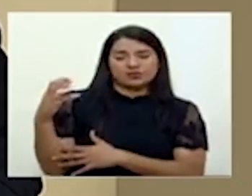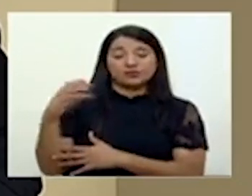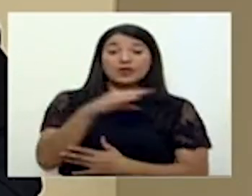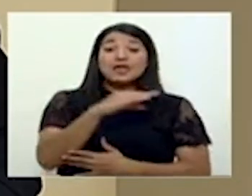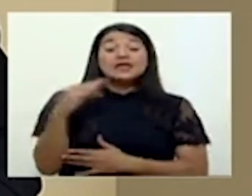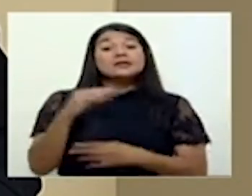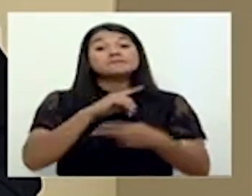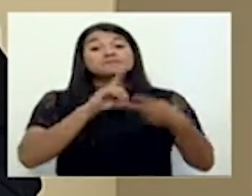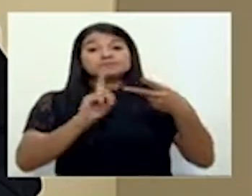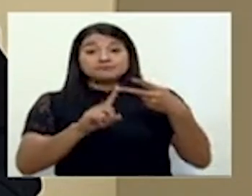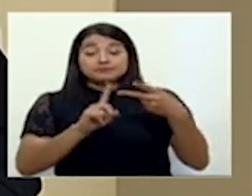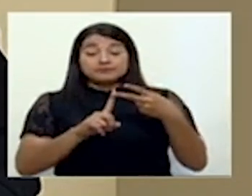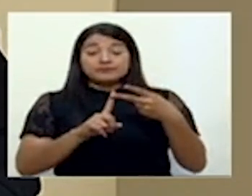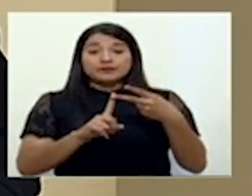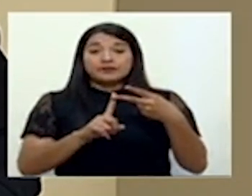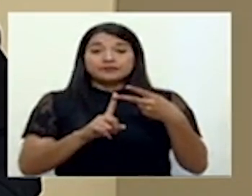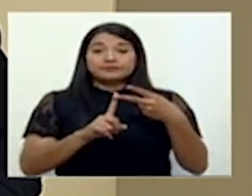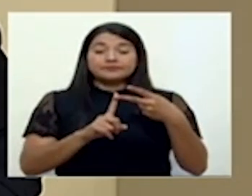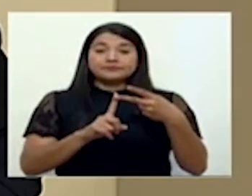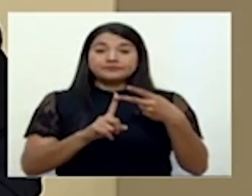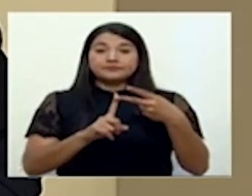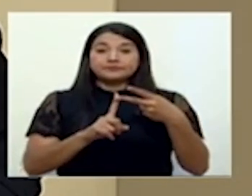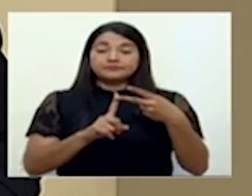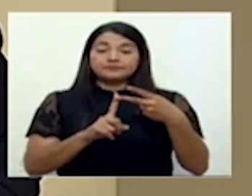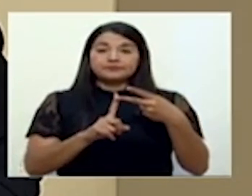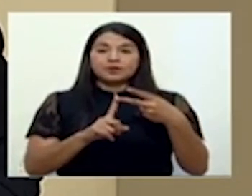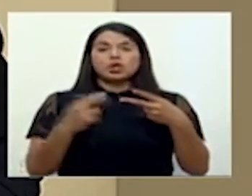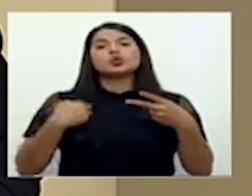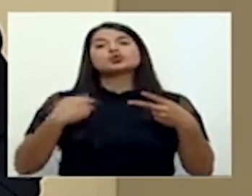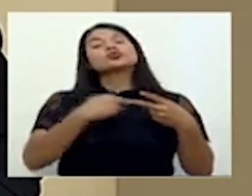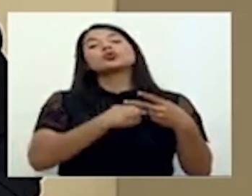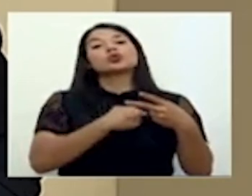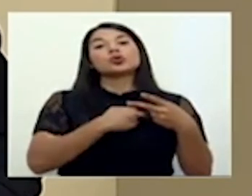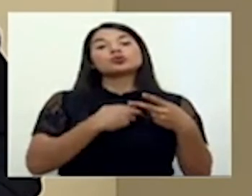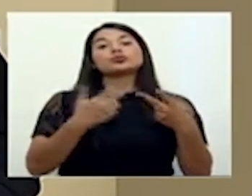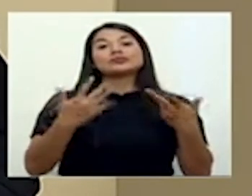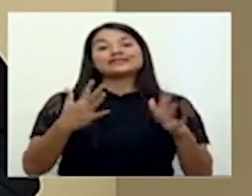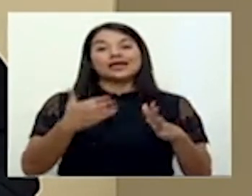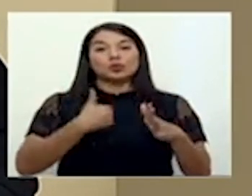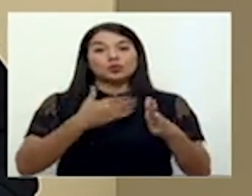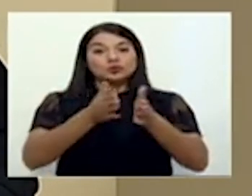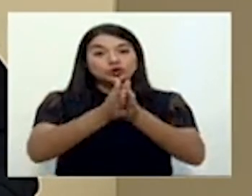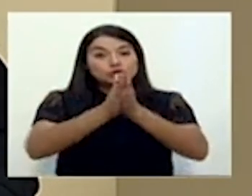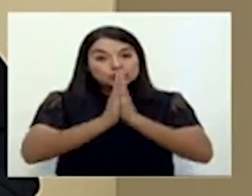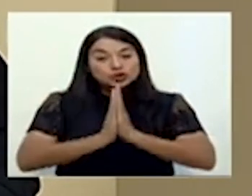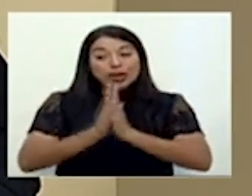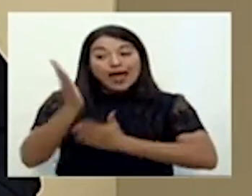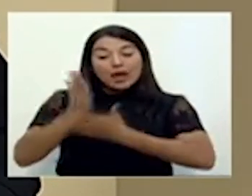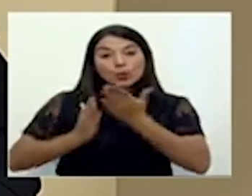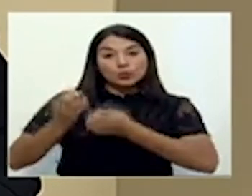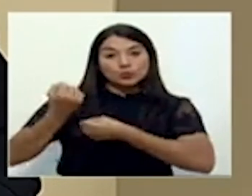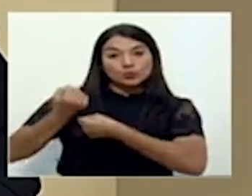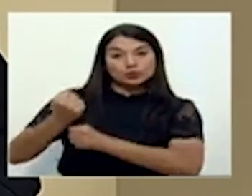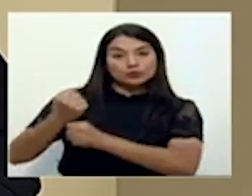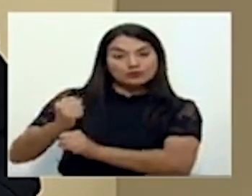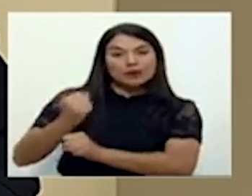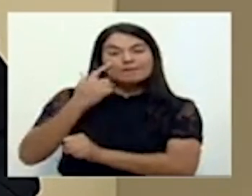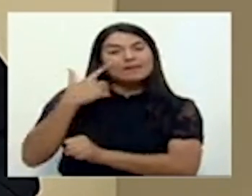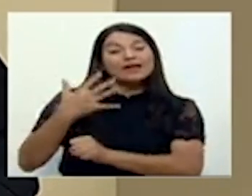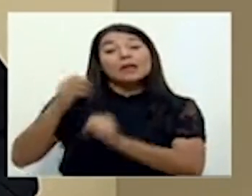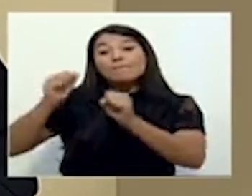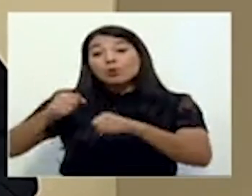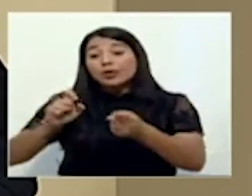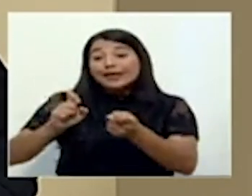Y otro elemento es que hemos tenido solicitudes de gobiernos locales para variar